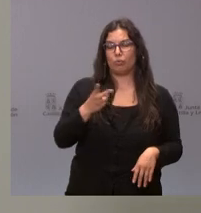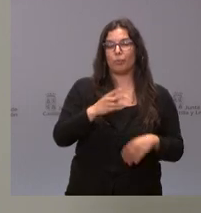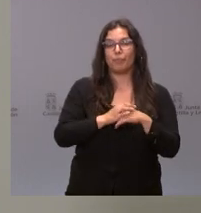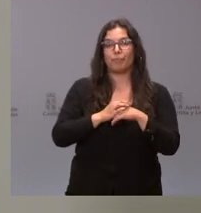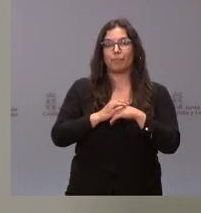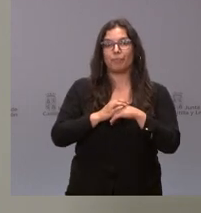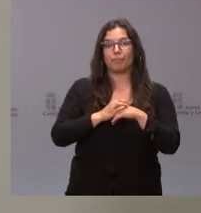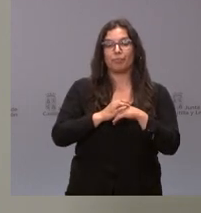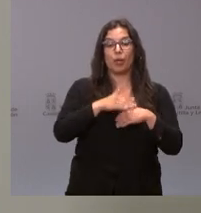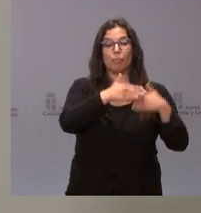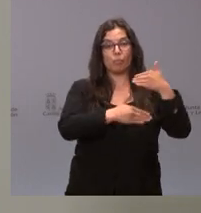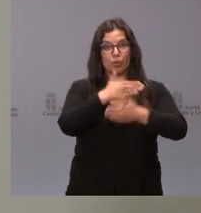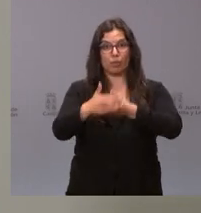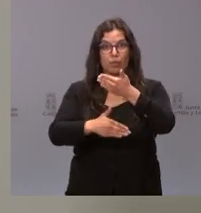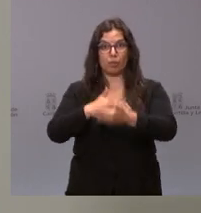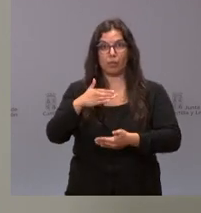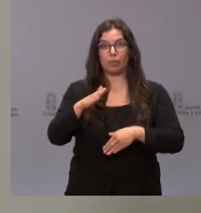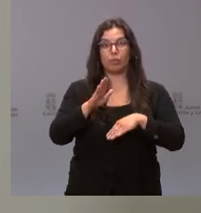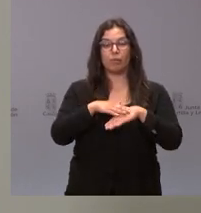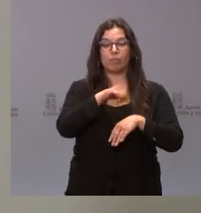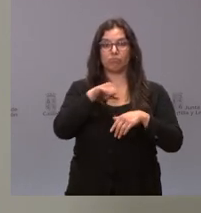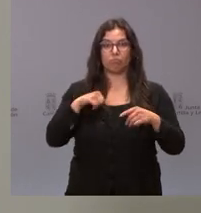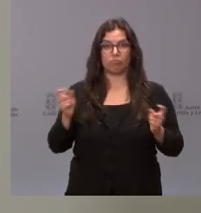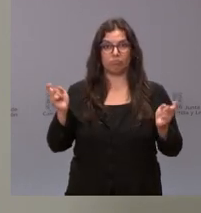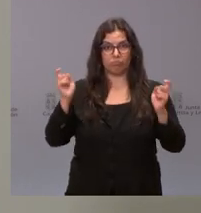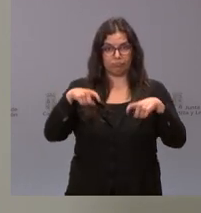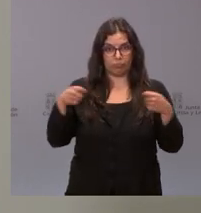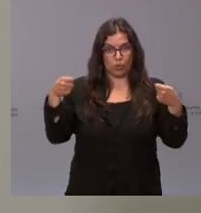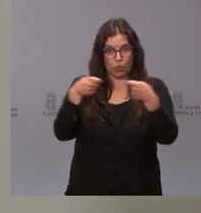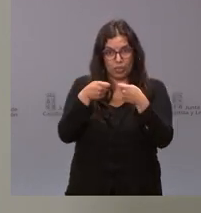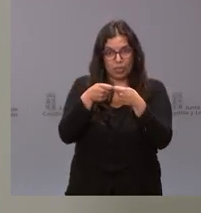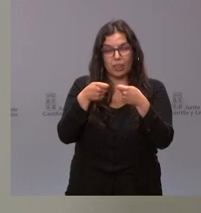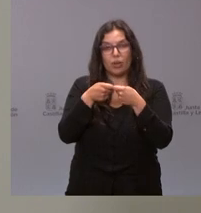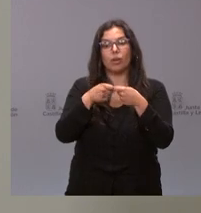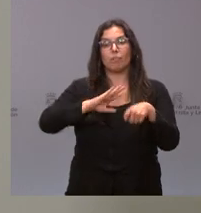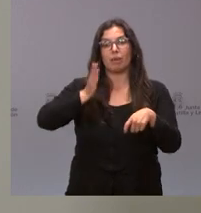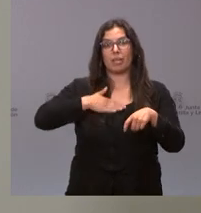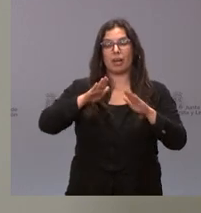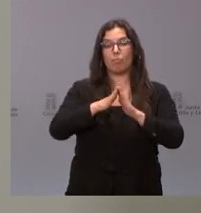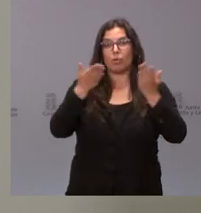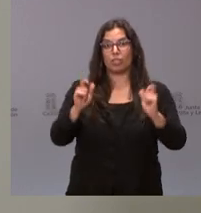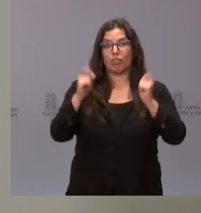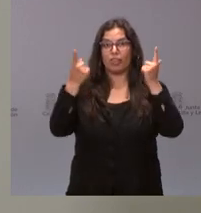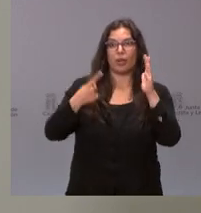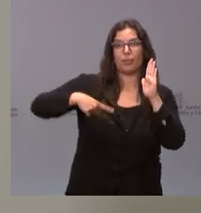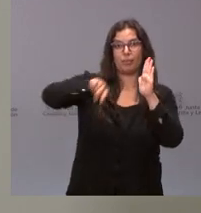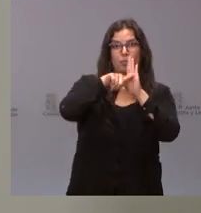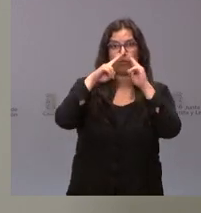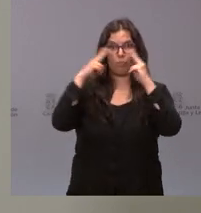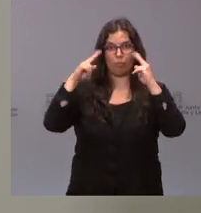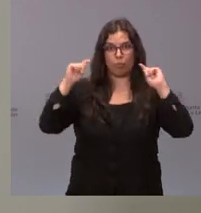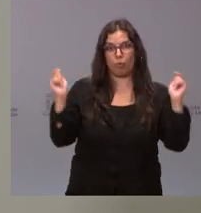que se regula el procedimiento de autoconcertación se publicará mañana en el Boletín Oficial de Castilla y León, mañana viernes,